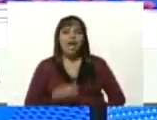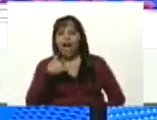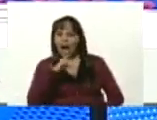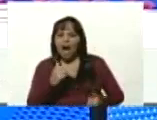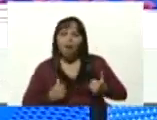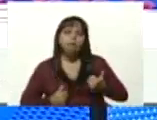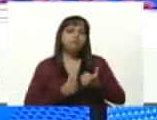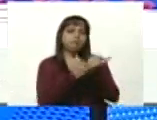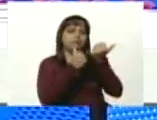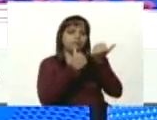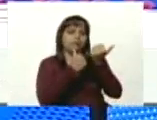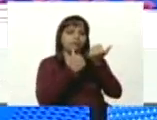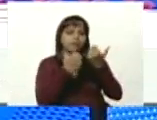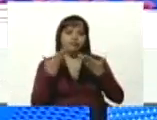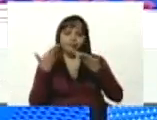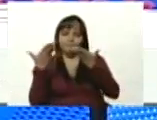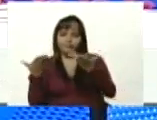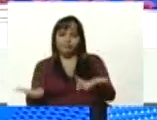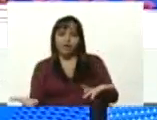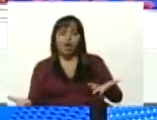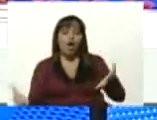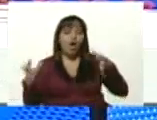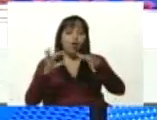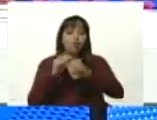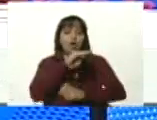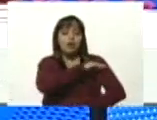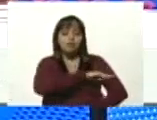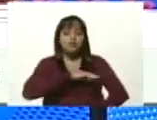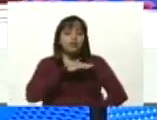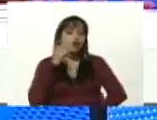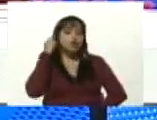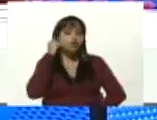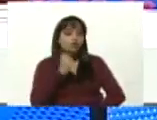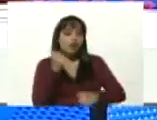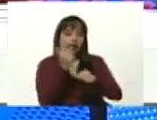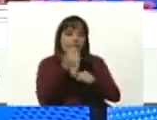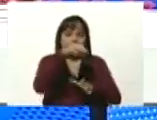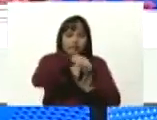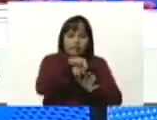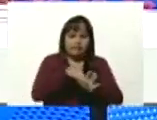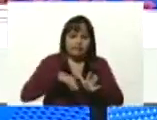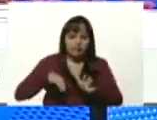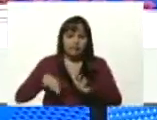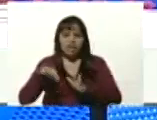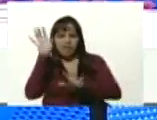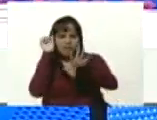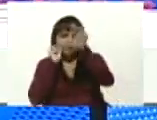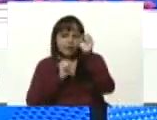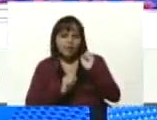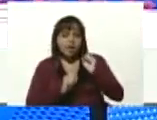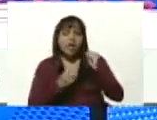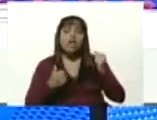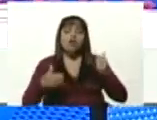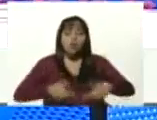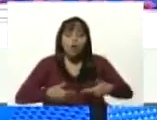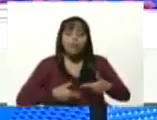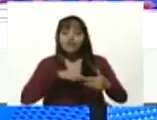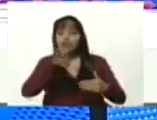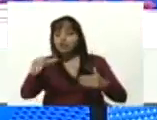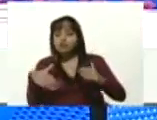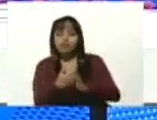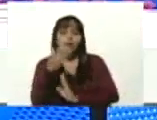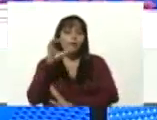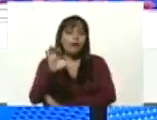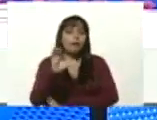con la misión Sucre productiva al esfuerzo mancomunado de todo un país por recuperar